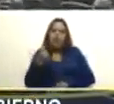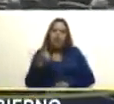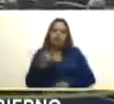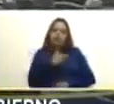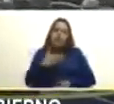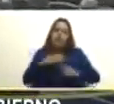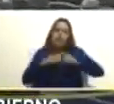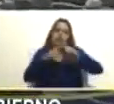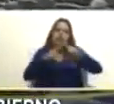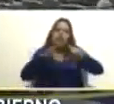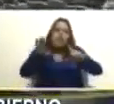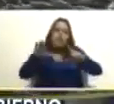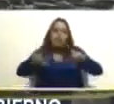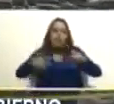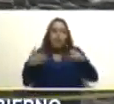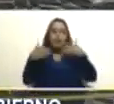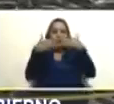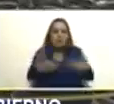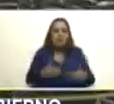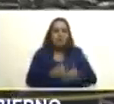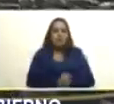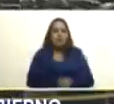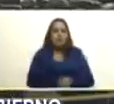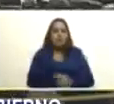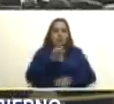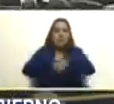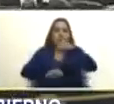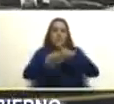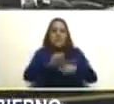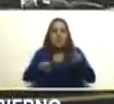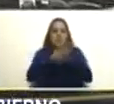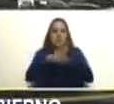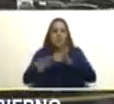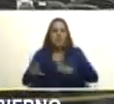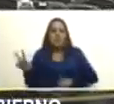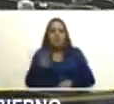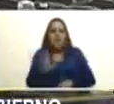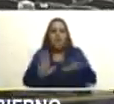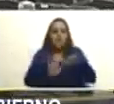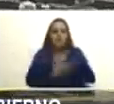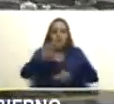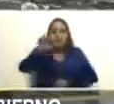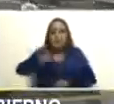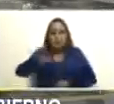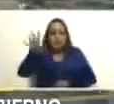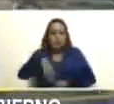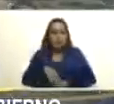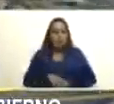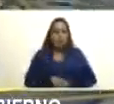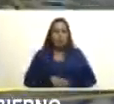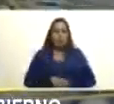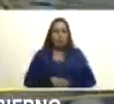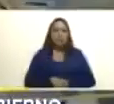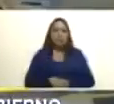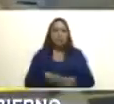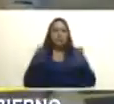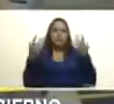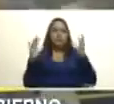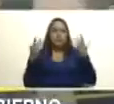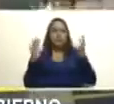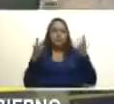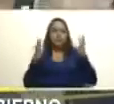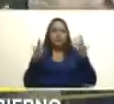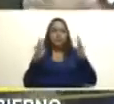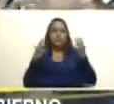patriota para avanzar en este caso en la defensa de los derechos de Venezuela sobre la Guayana Esequiba primera